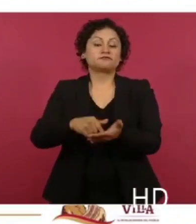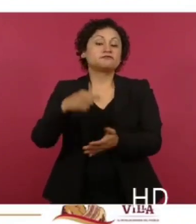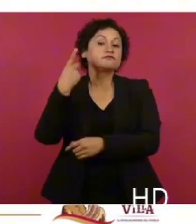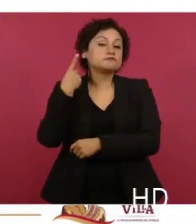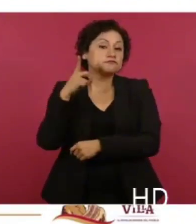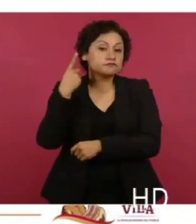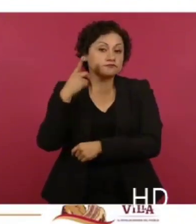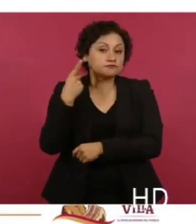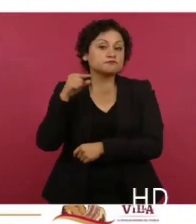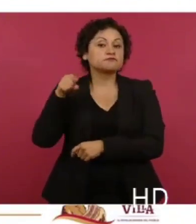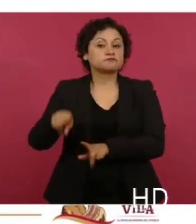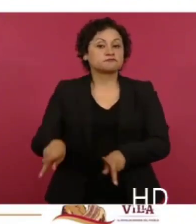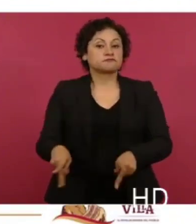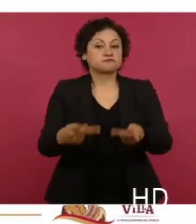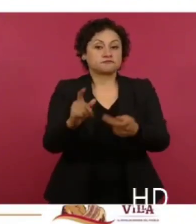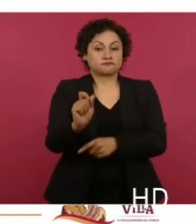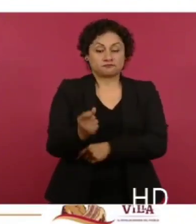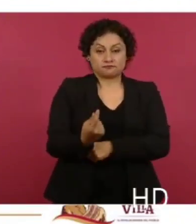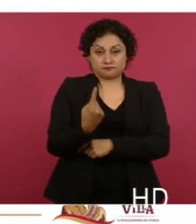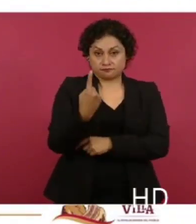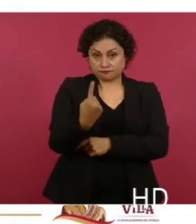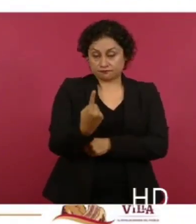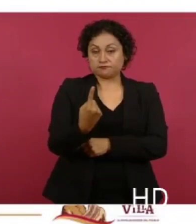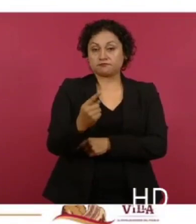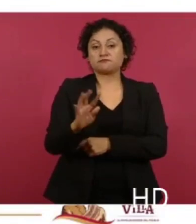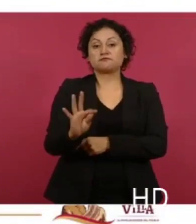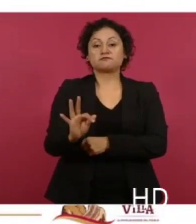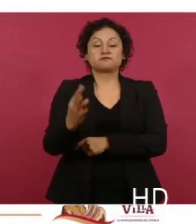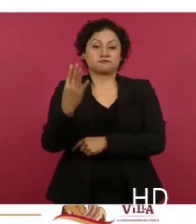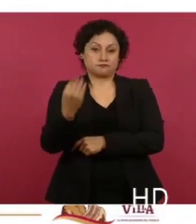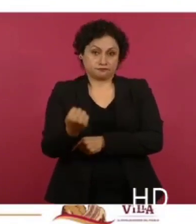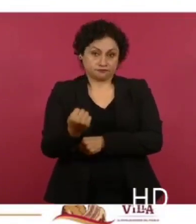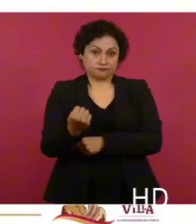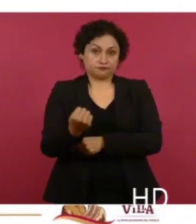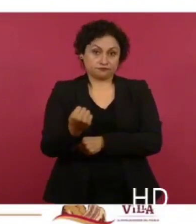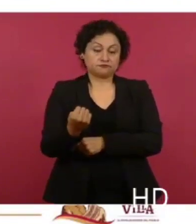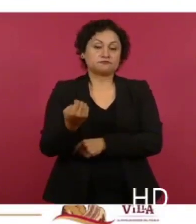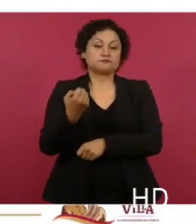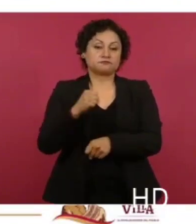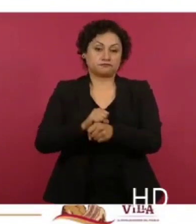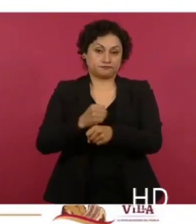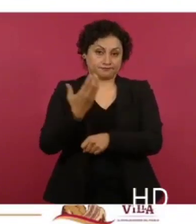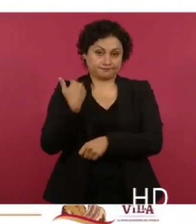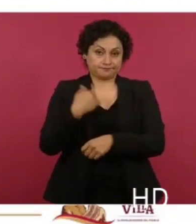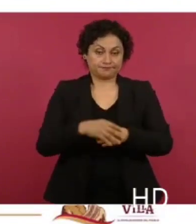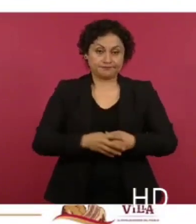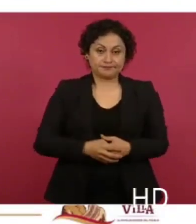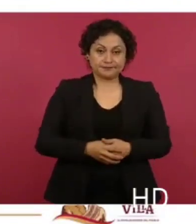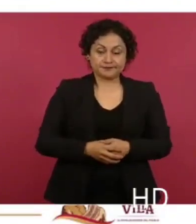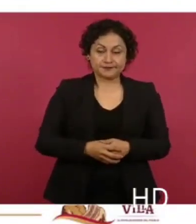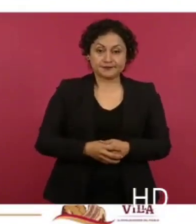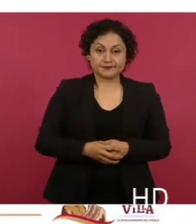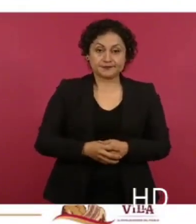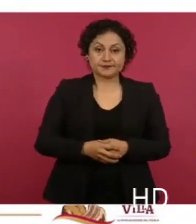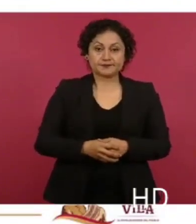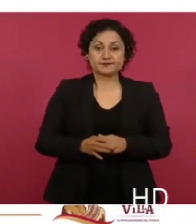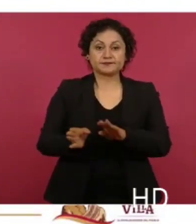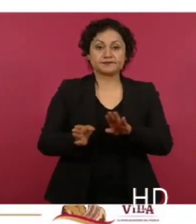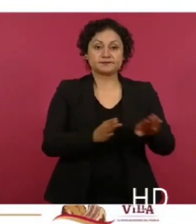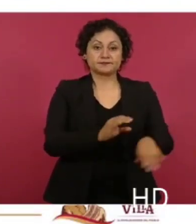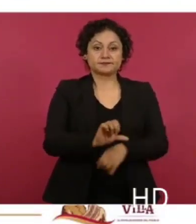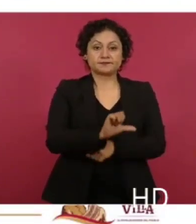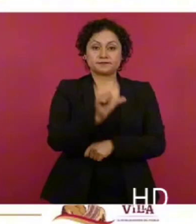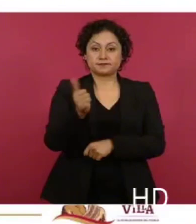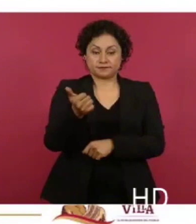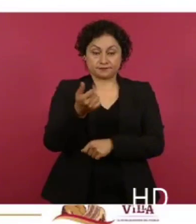que ofreció este combustible en 21 pesos con 49 centavos la semana pasada. En el caso de la gasolina